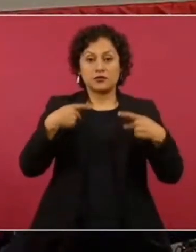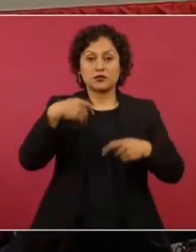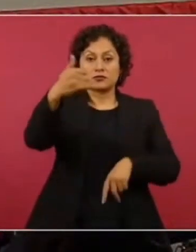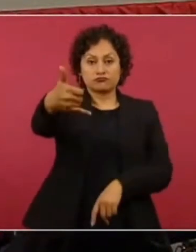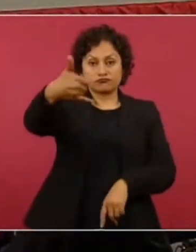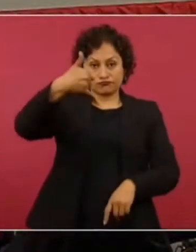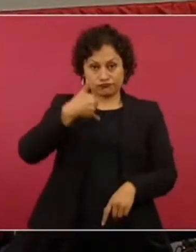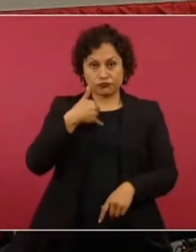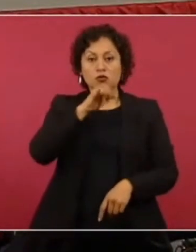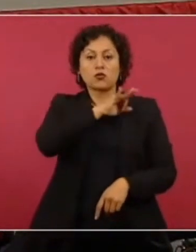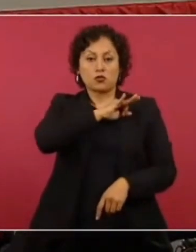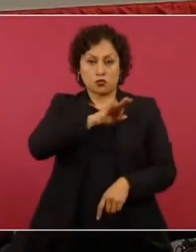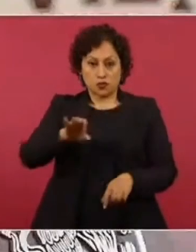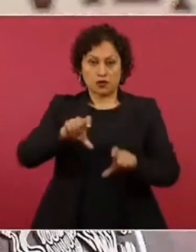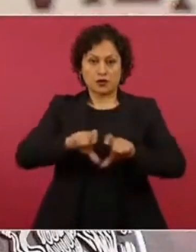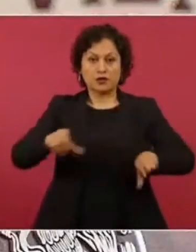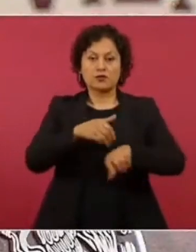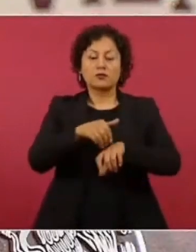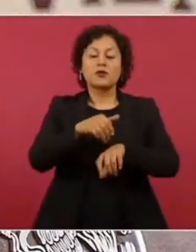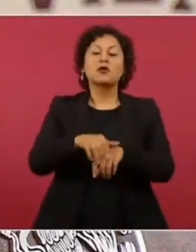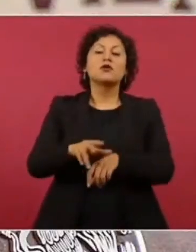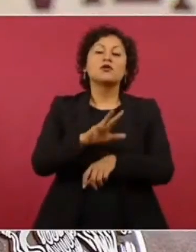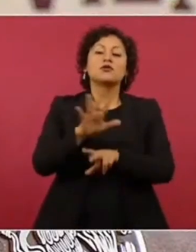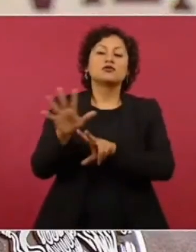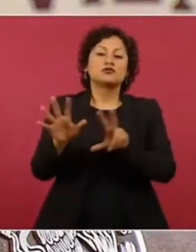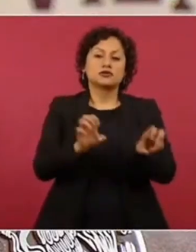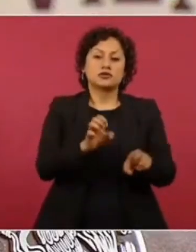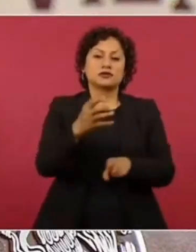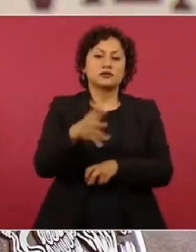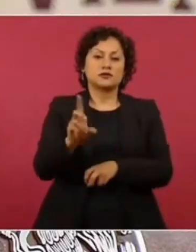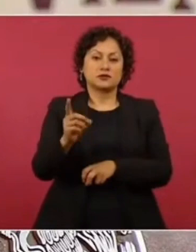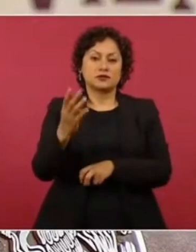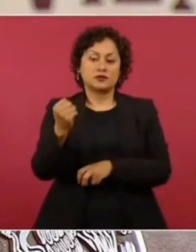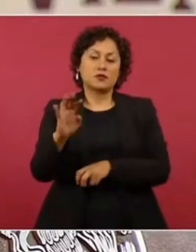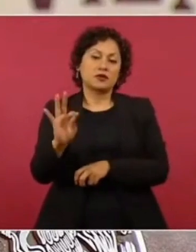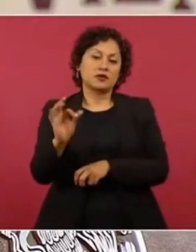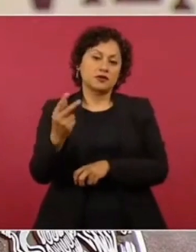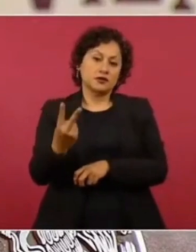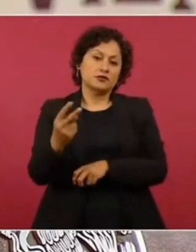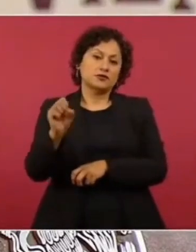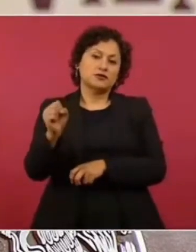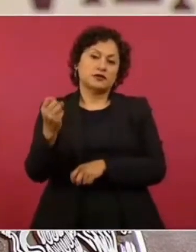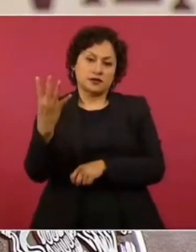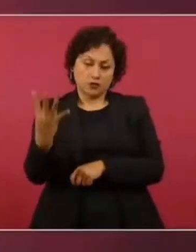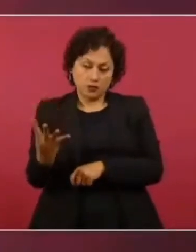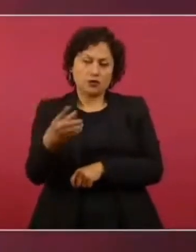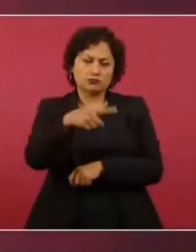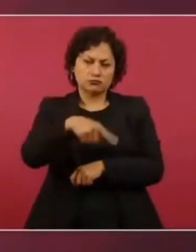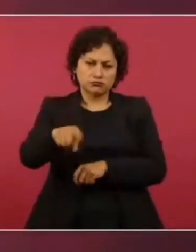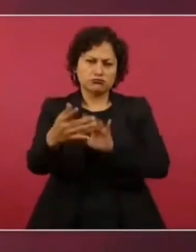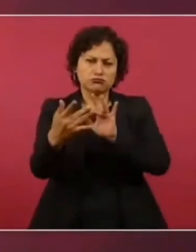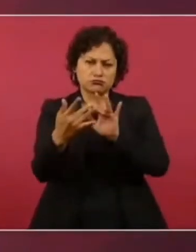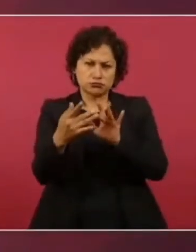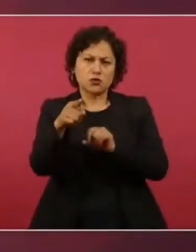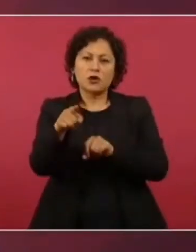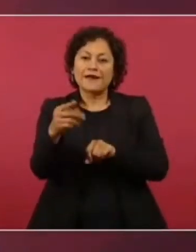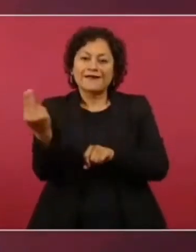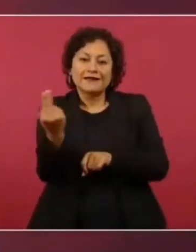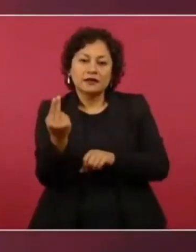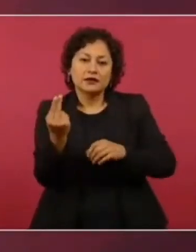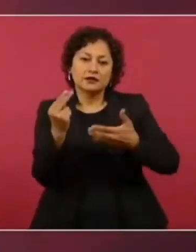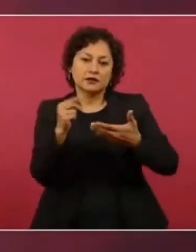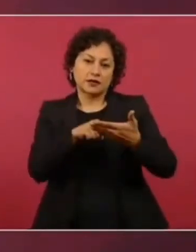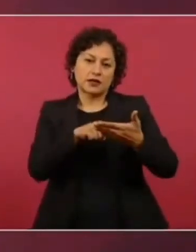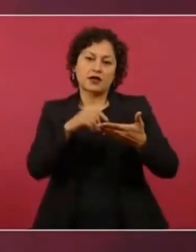línea de bienestar, que es 806-39-4264, para que también con su CUR para la mano, ese es el